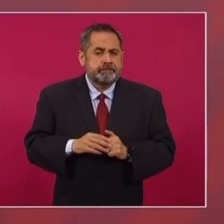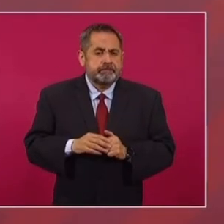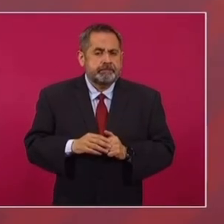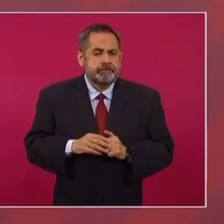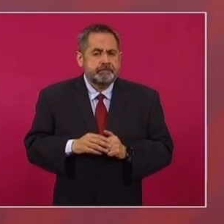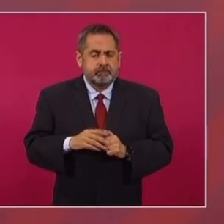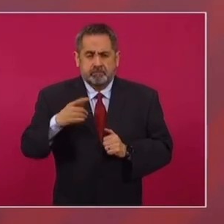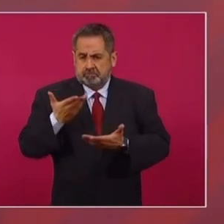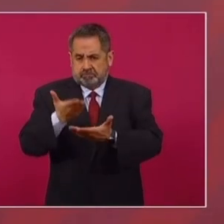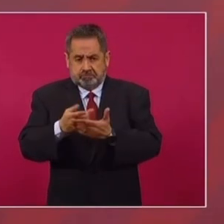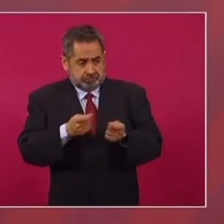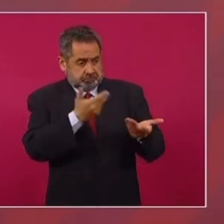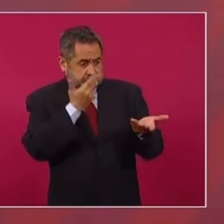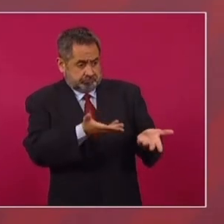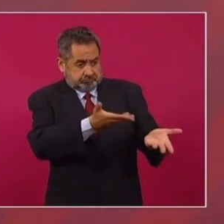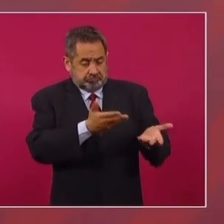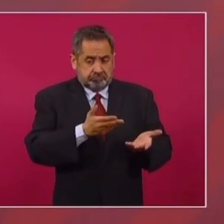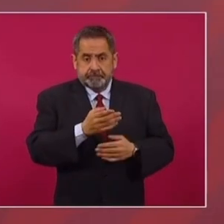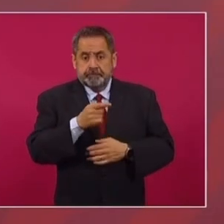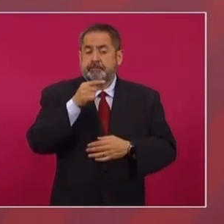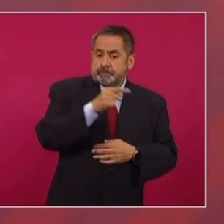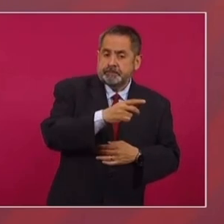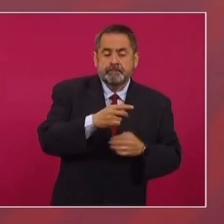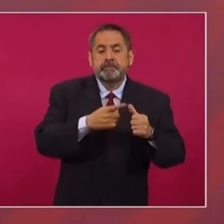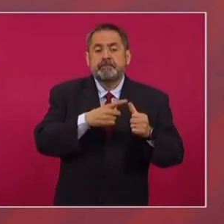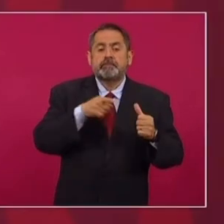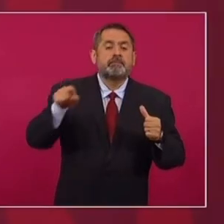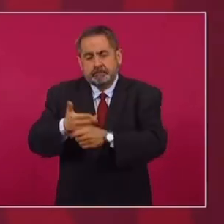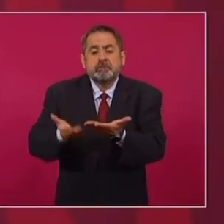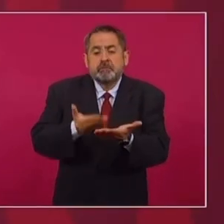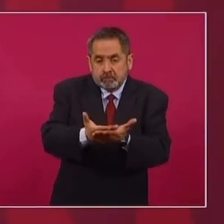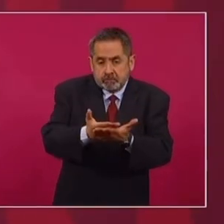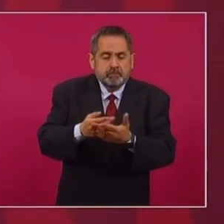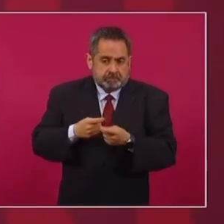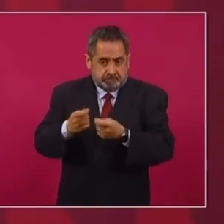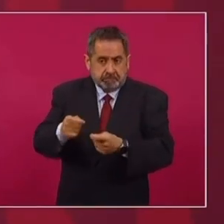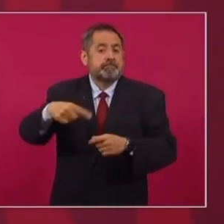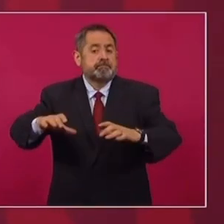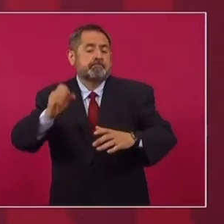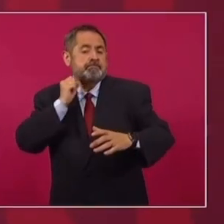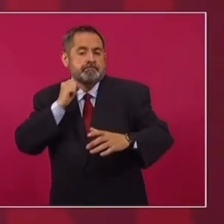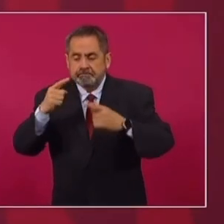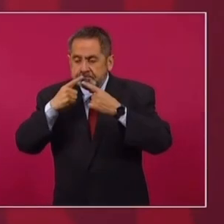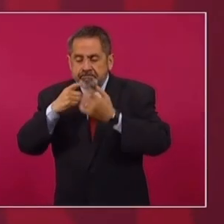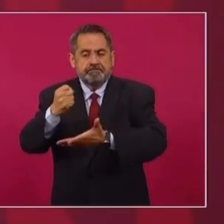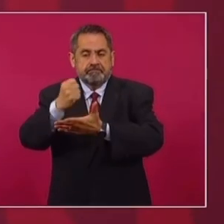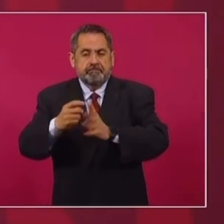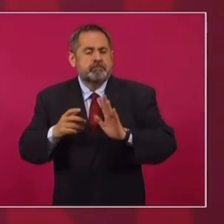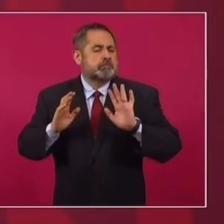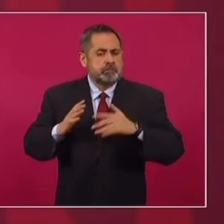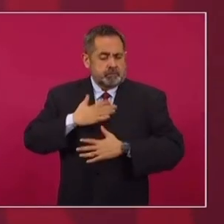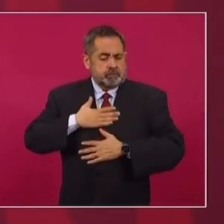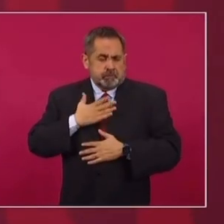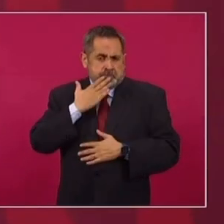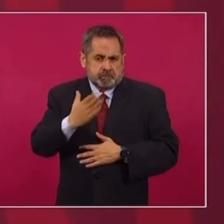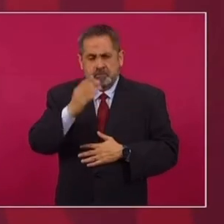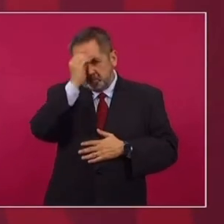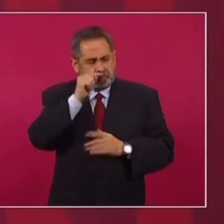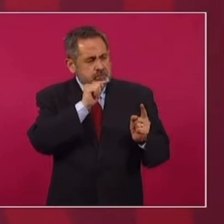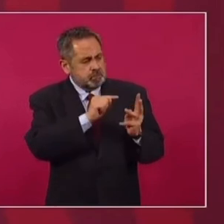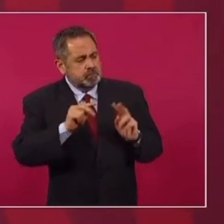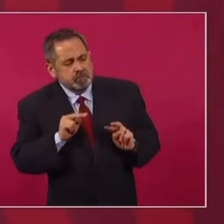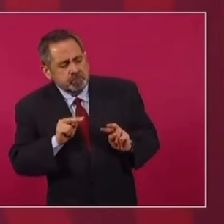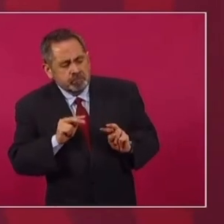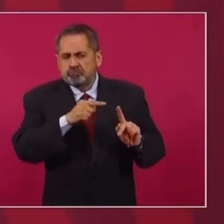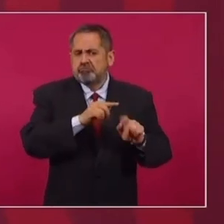Estas propuestas tienen que ser avaladas en el Senado. Nosotros tenemos buena opinión